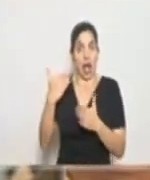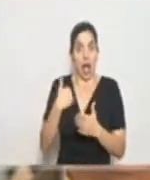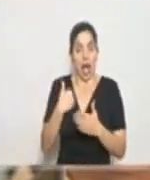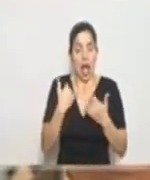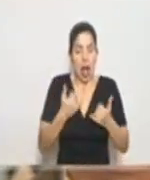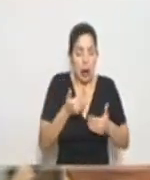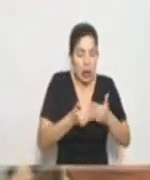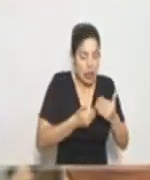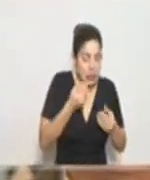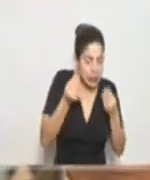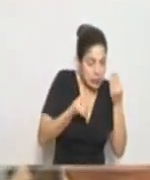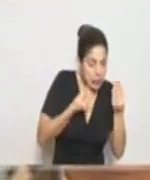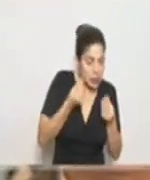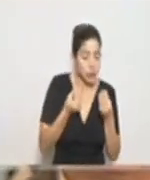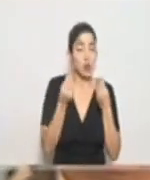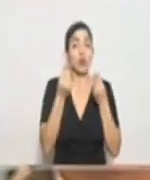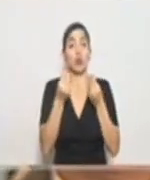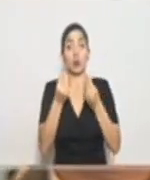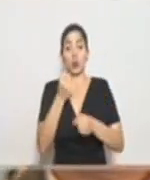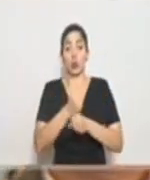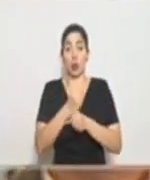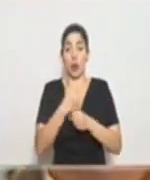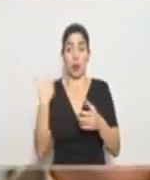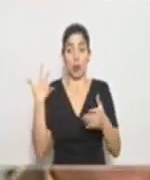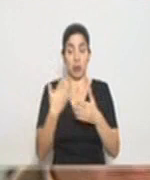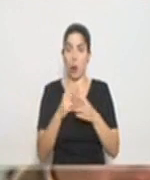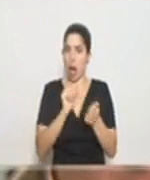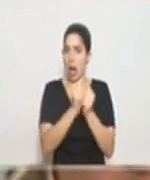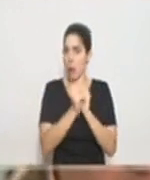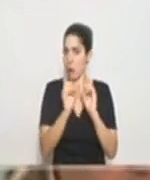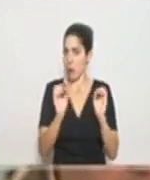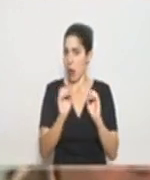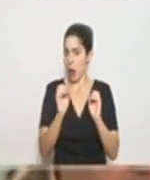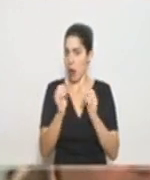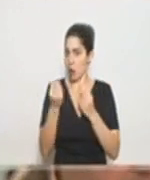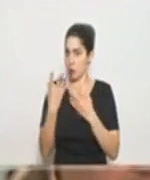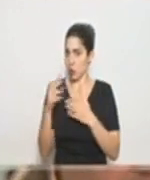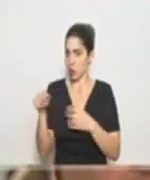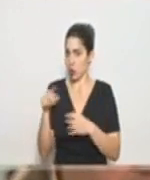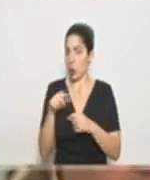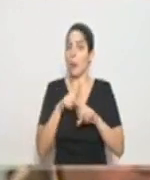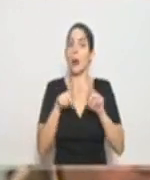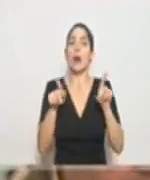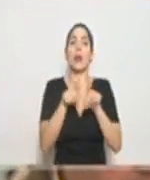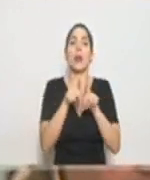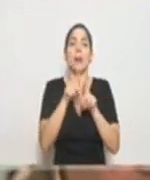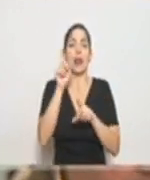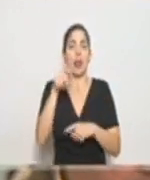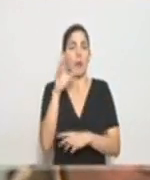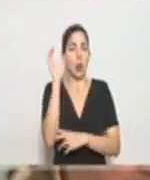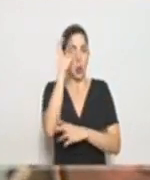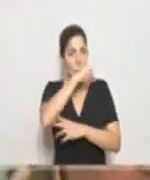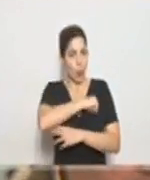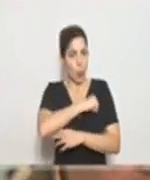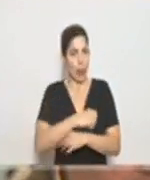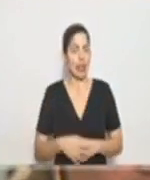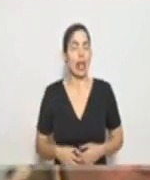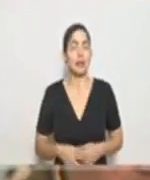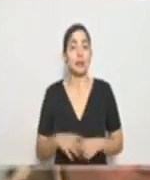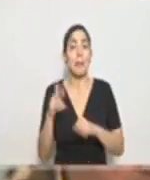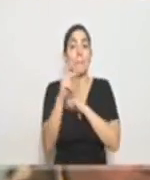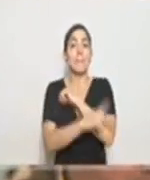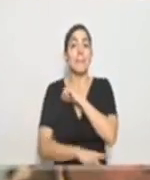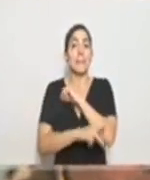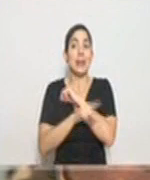mucho de lo que estamos haciendo no cambia, pero también hay que tomar en cuenta que son